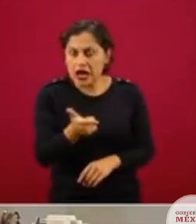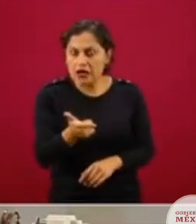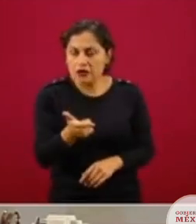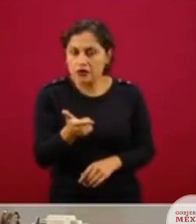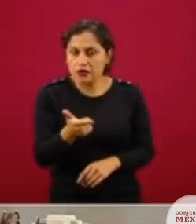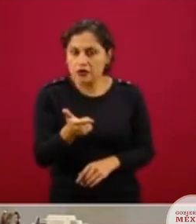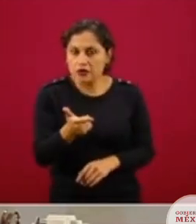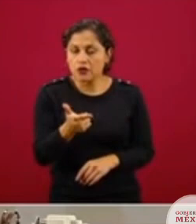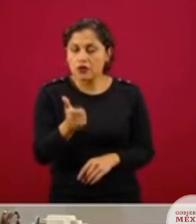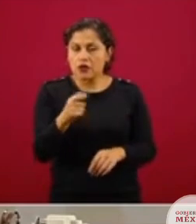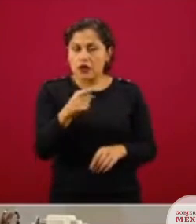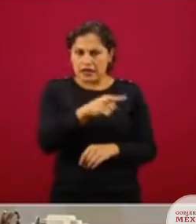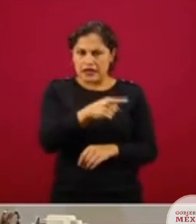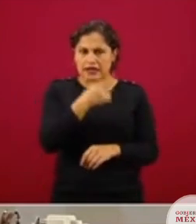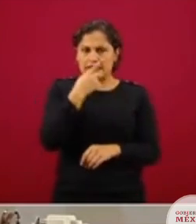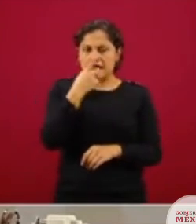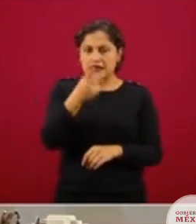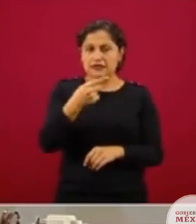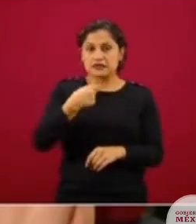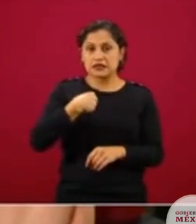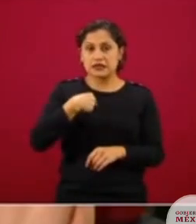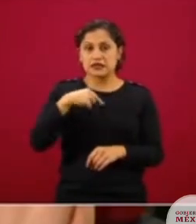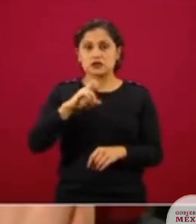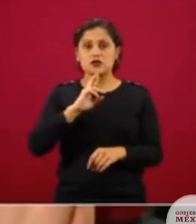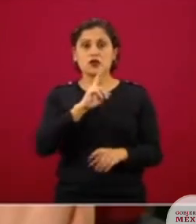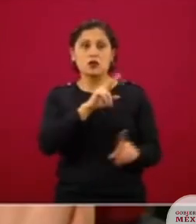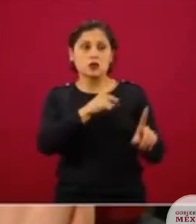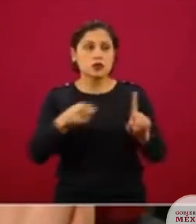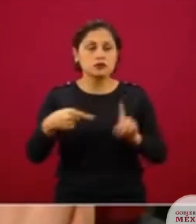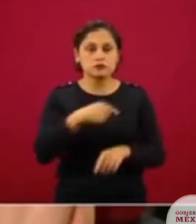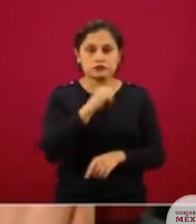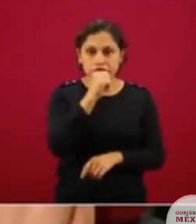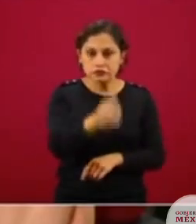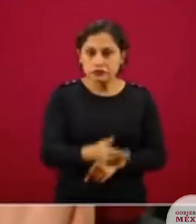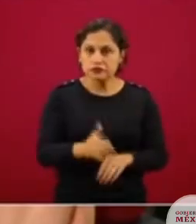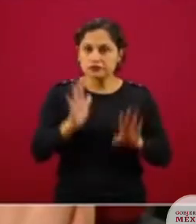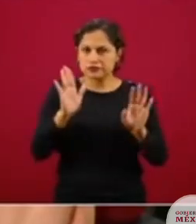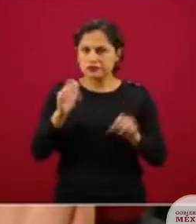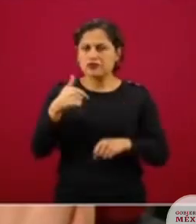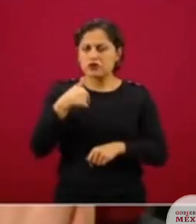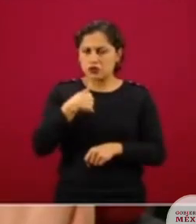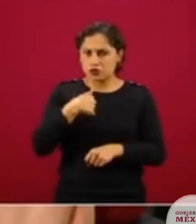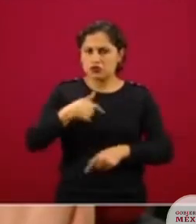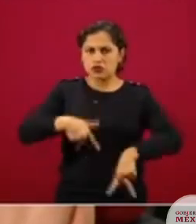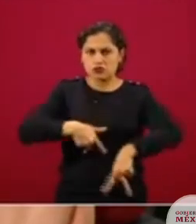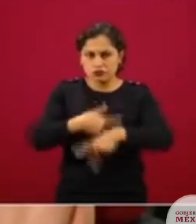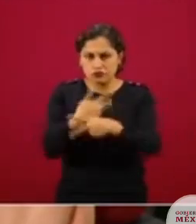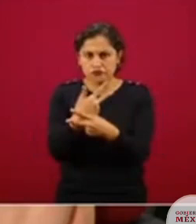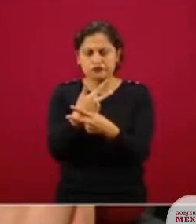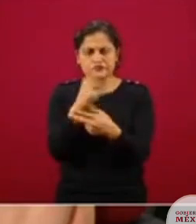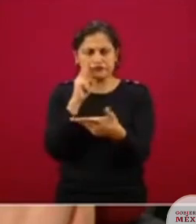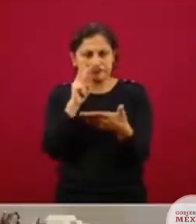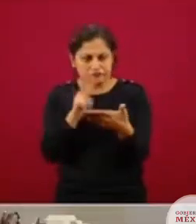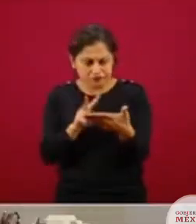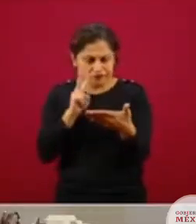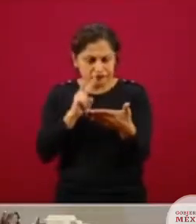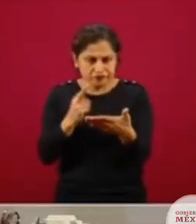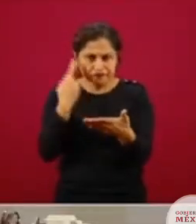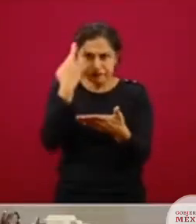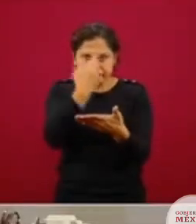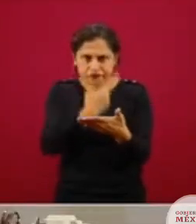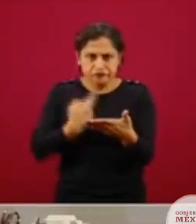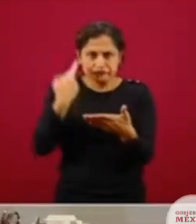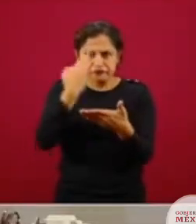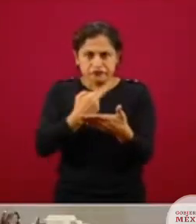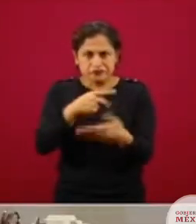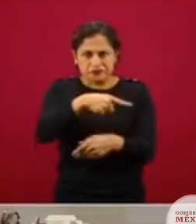respondido a sus preguntas. De hecho, de acuerdo a lo que se puede ver, he revisado la grabación de la videoconferencia, más